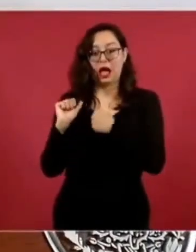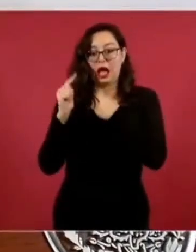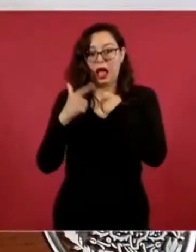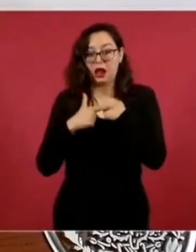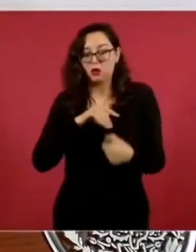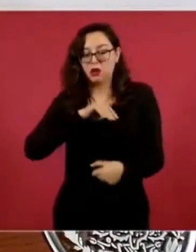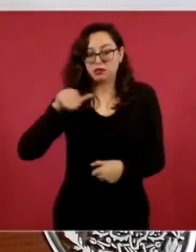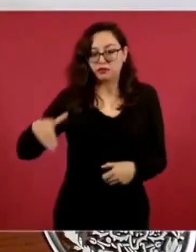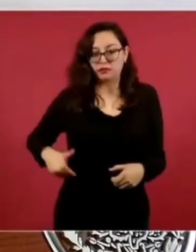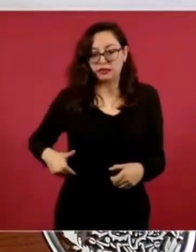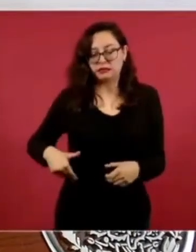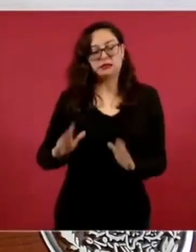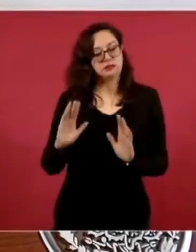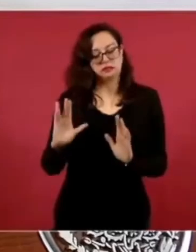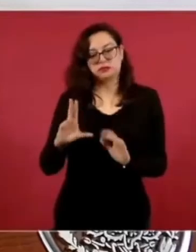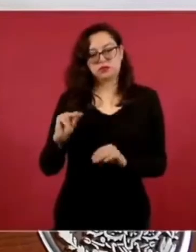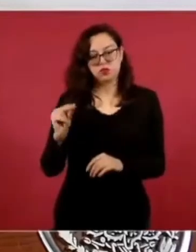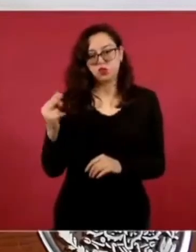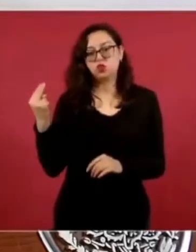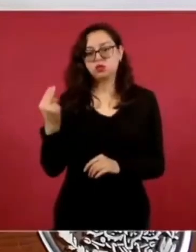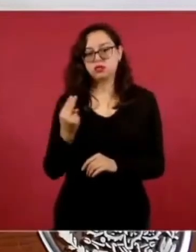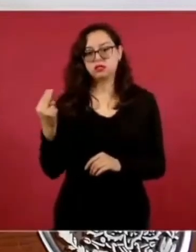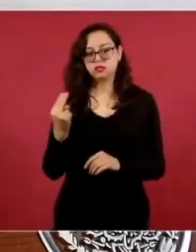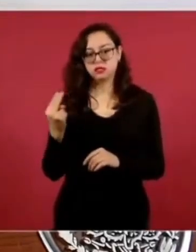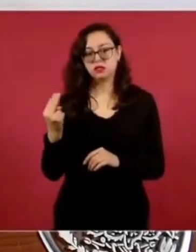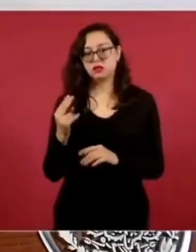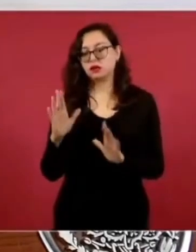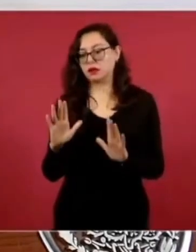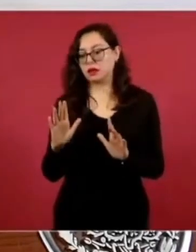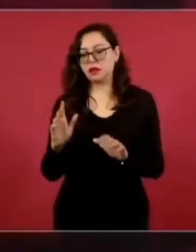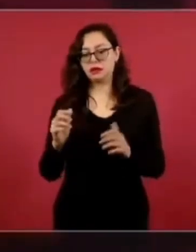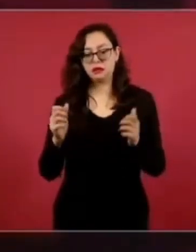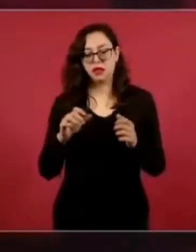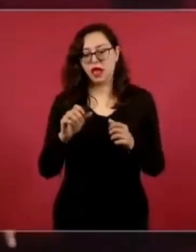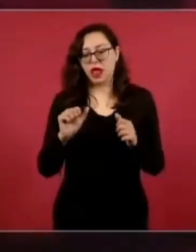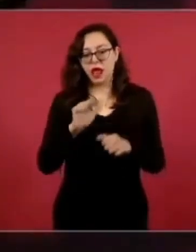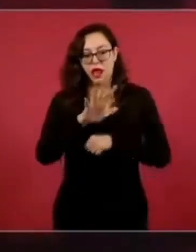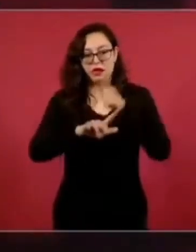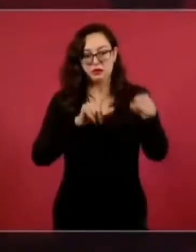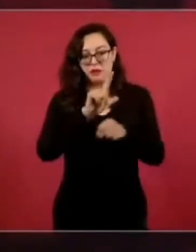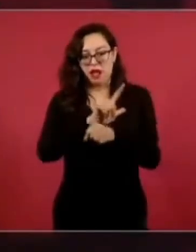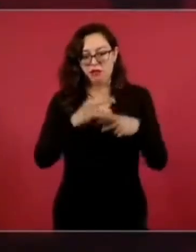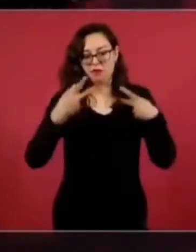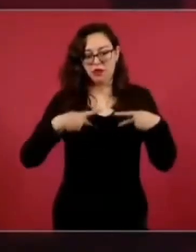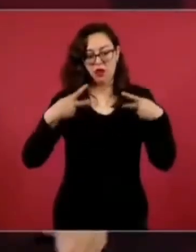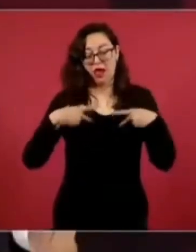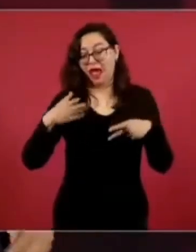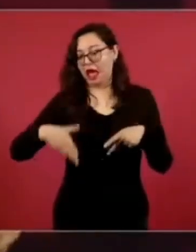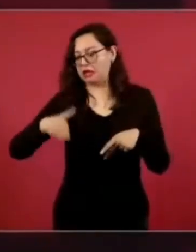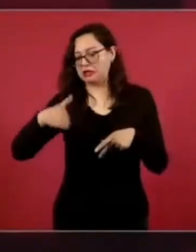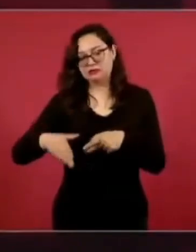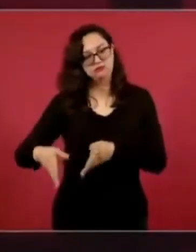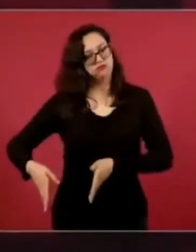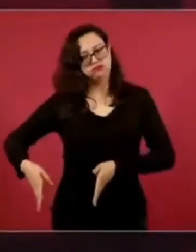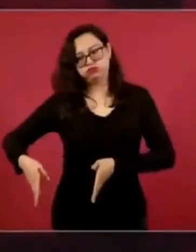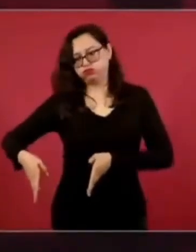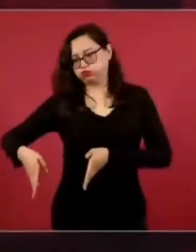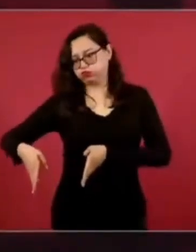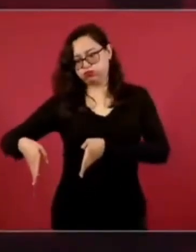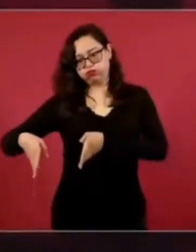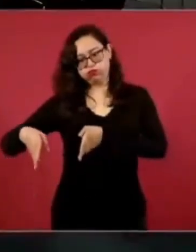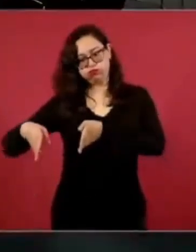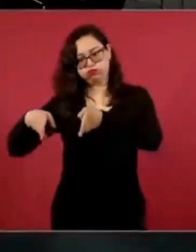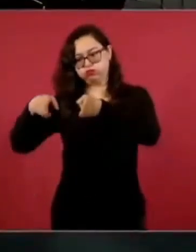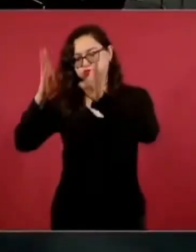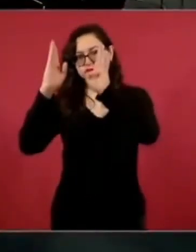accidente, animales, personas, nada, es confinado. Y en este caso ella